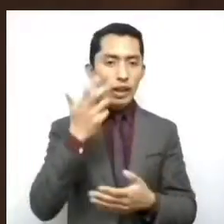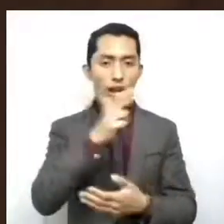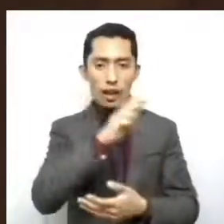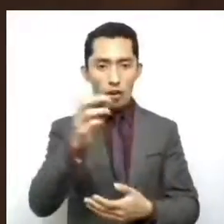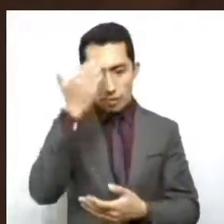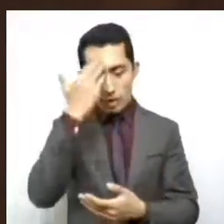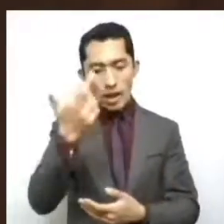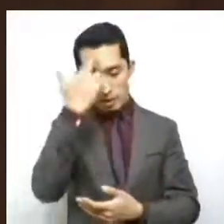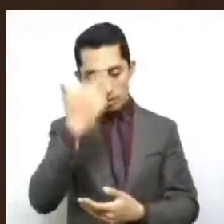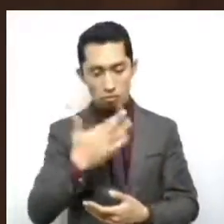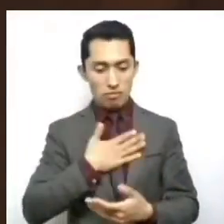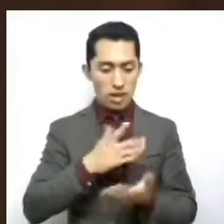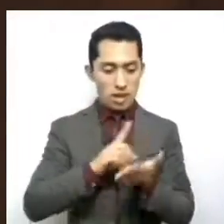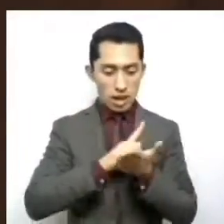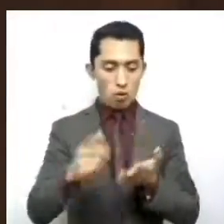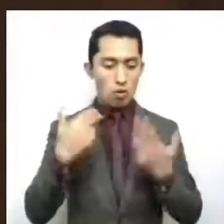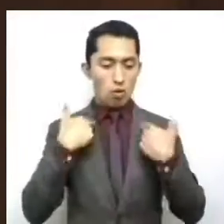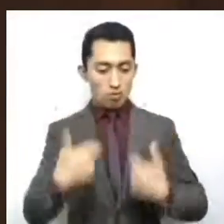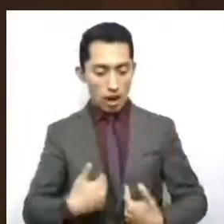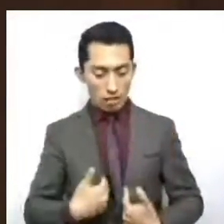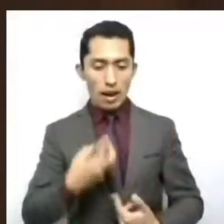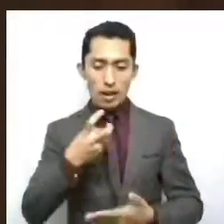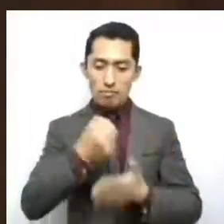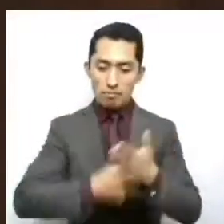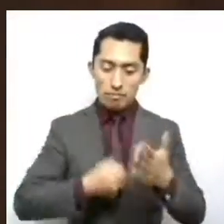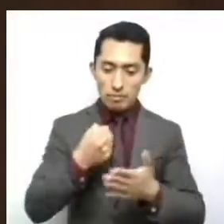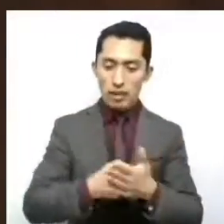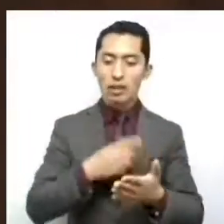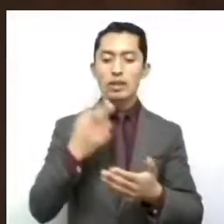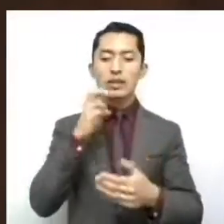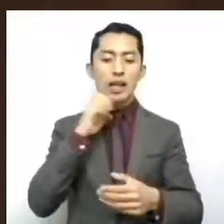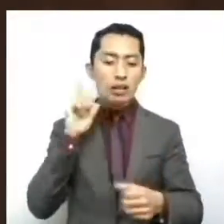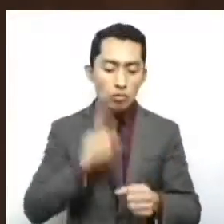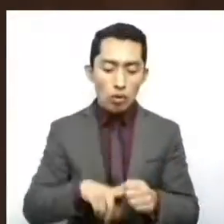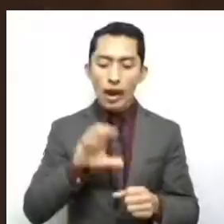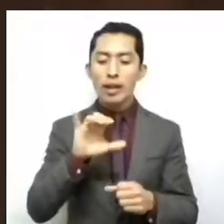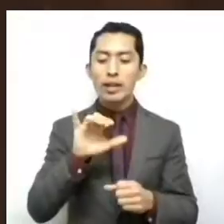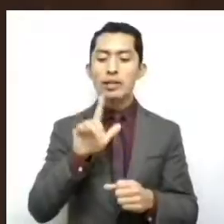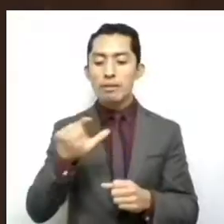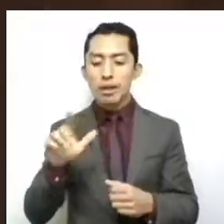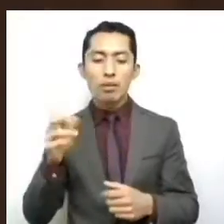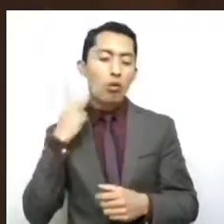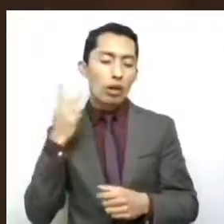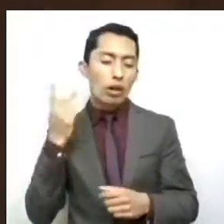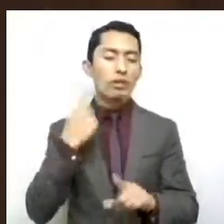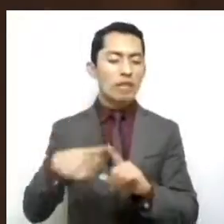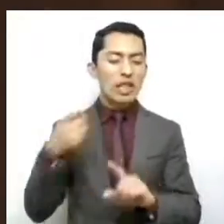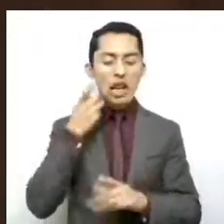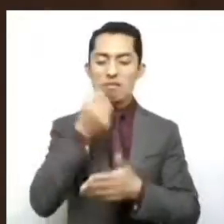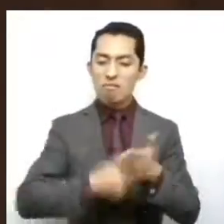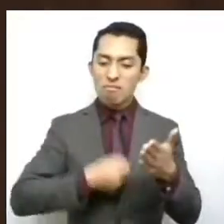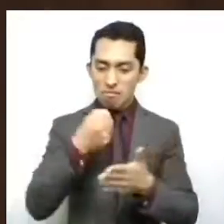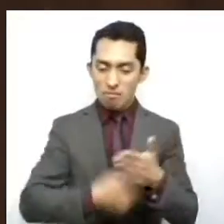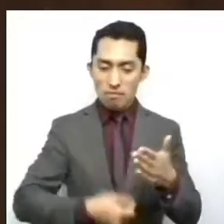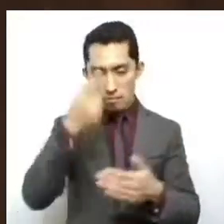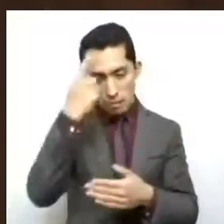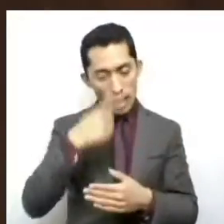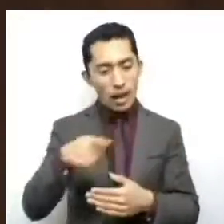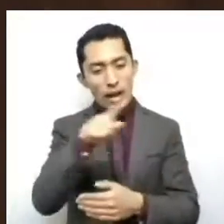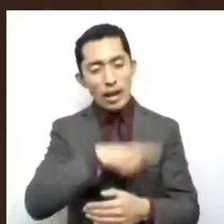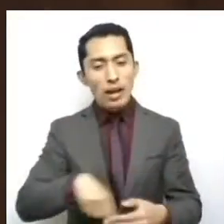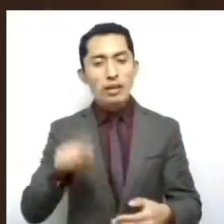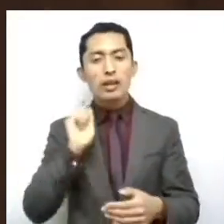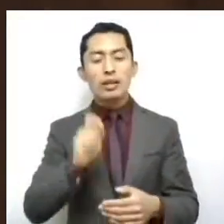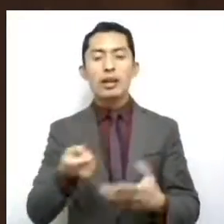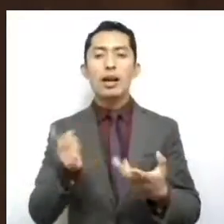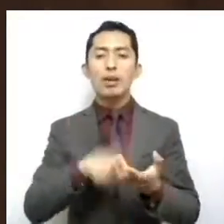respeto de nuestros derechos humanos, sexuales, civiles y políticos, exigiendo la visibilización de las